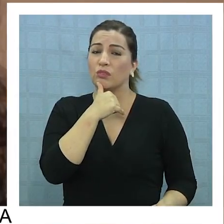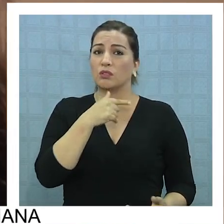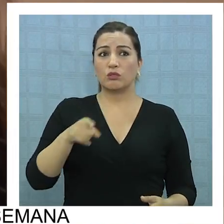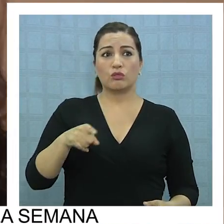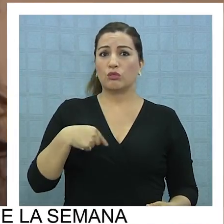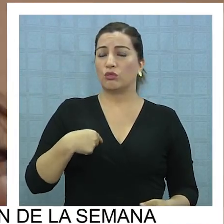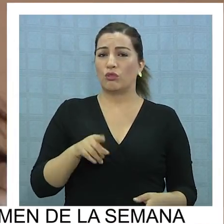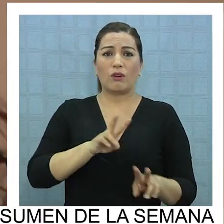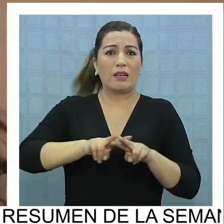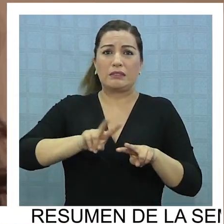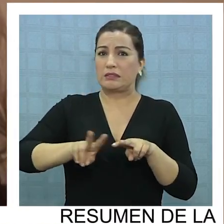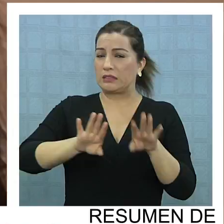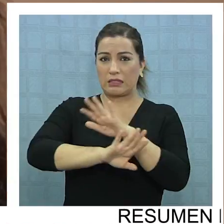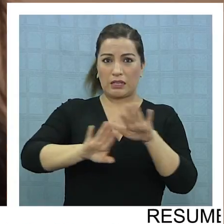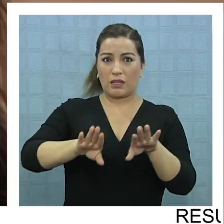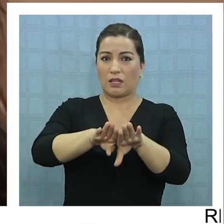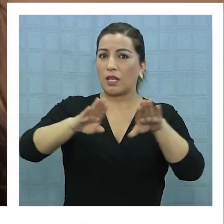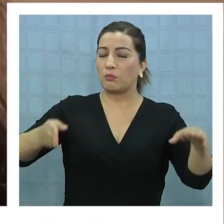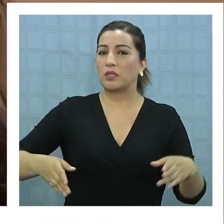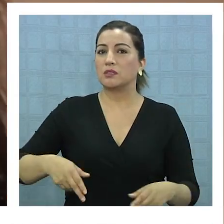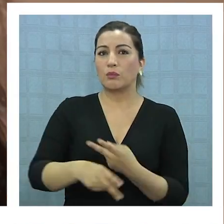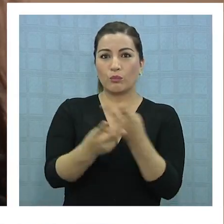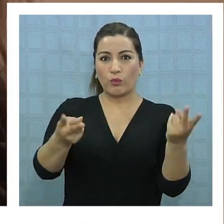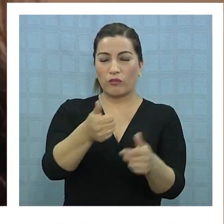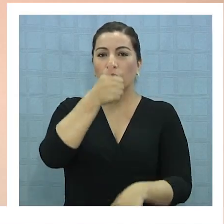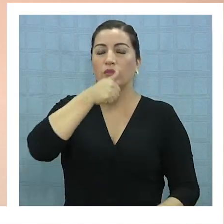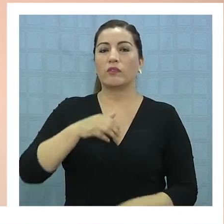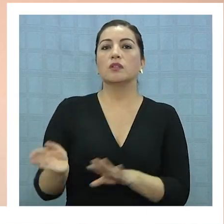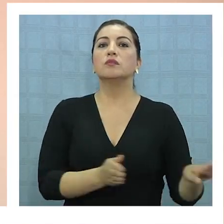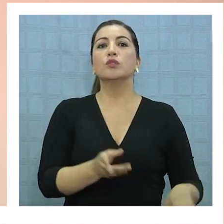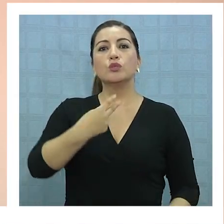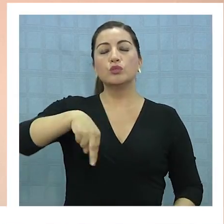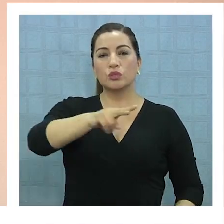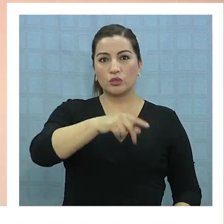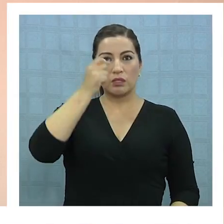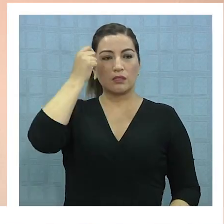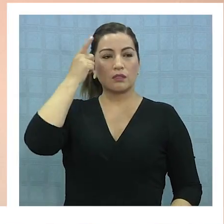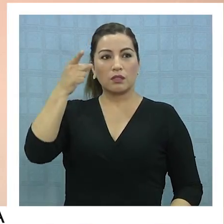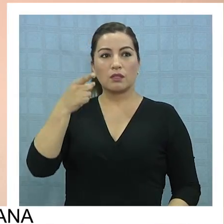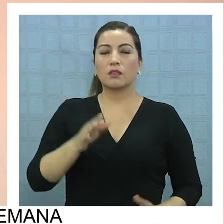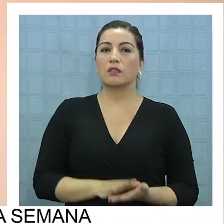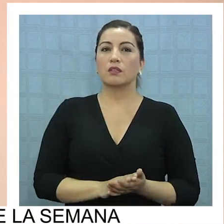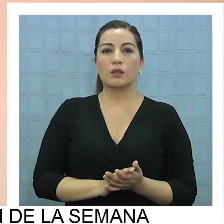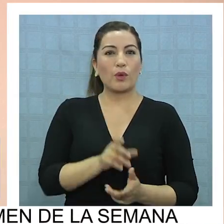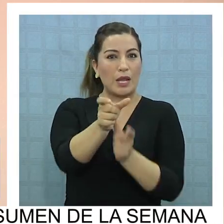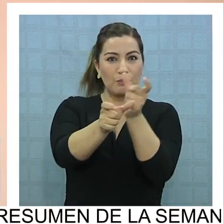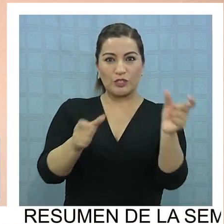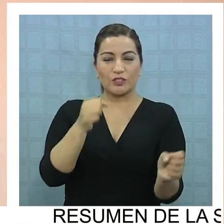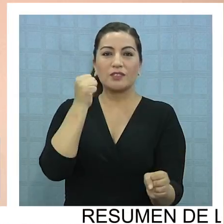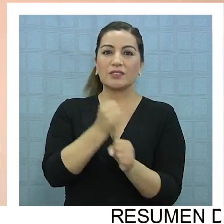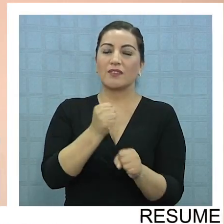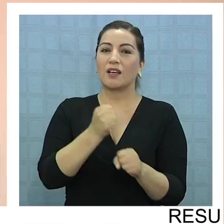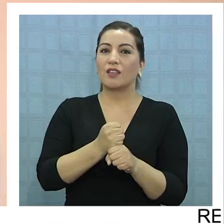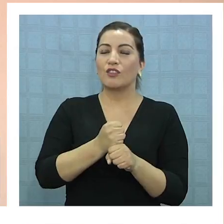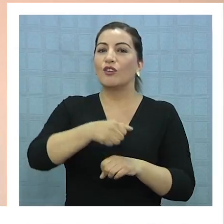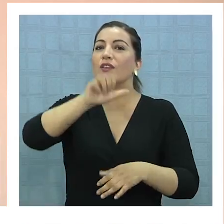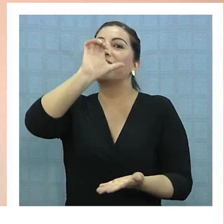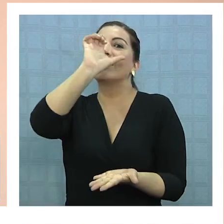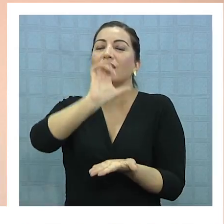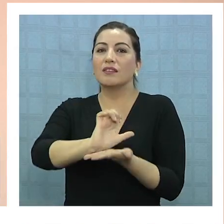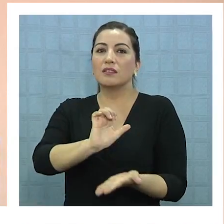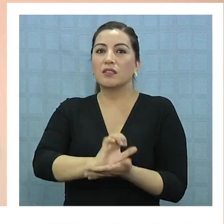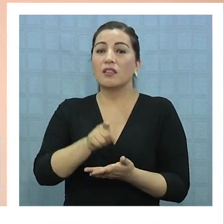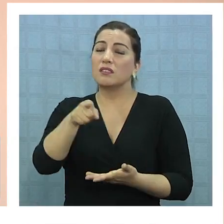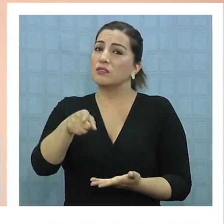de la mesa público-privada. Podemos entender que, desde la perspectiva de los trabajadores del Estado, es la forma que tienen para poder